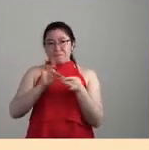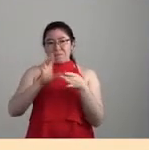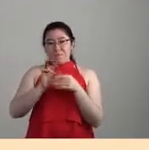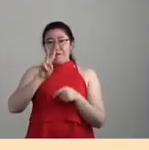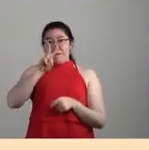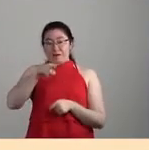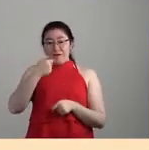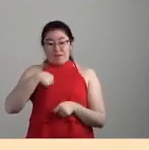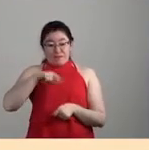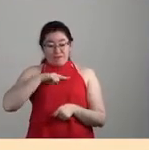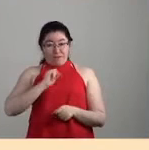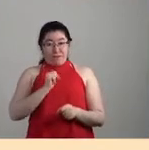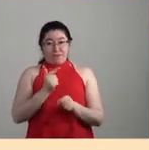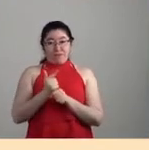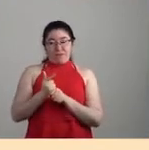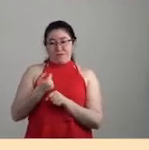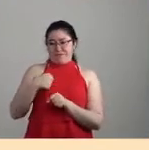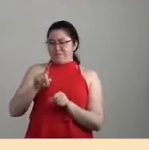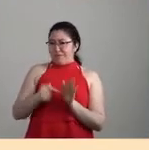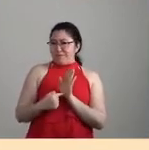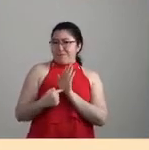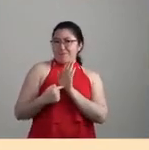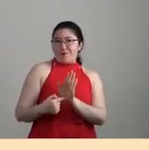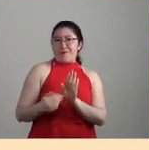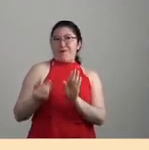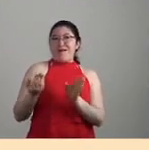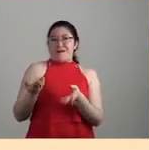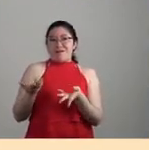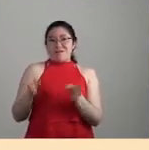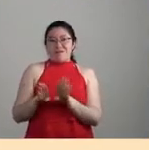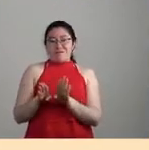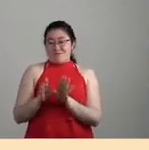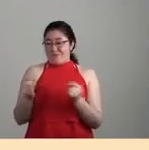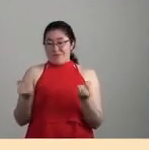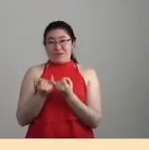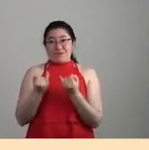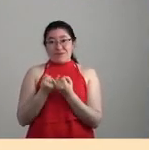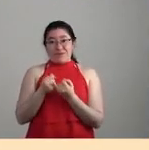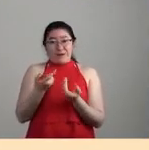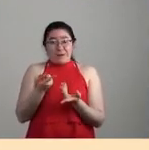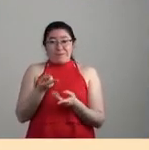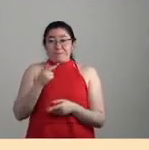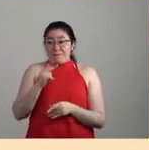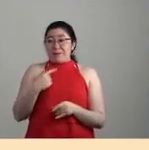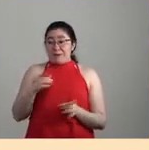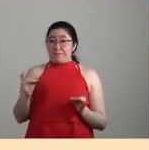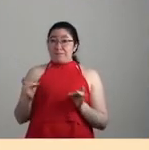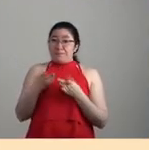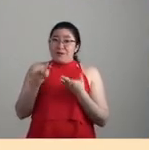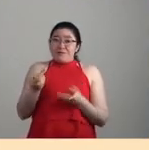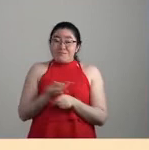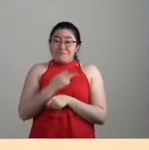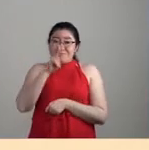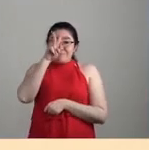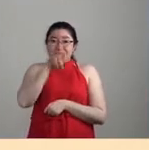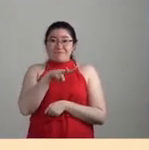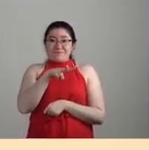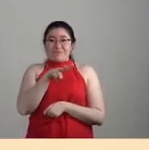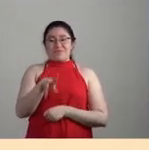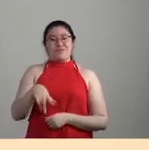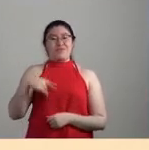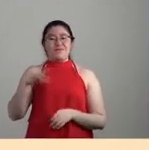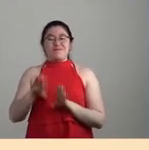realmente no habíamos planeado que salieran al mismo tiempo y así está sucediendo. Entonces, bueno, pues es un esfuerzo que se va